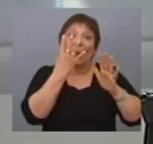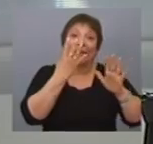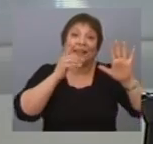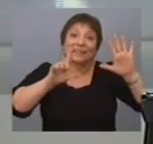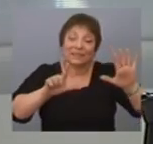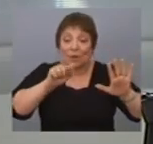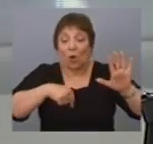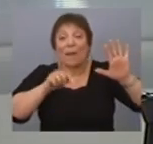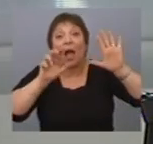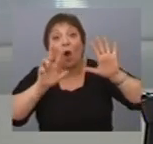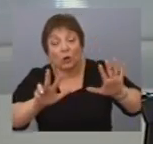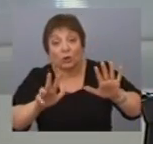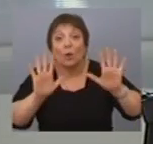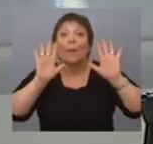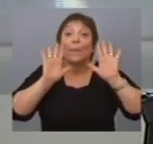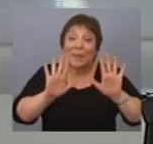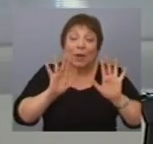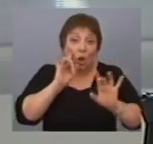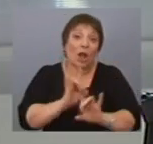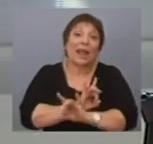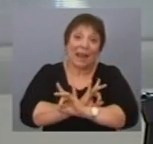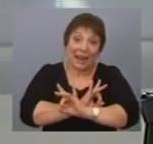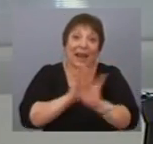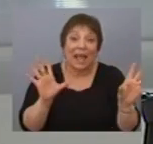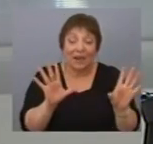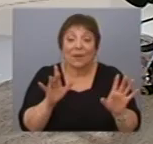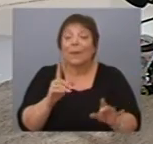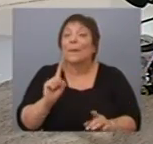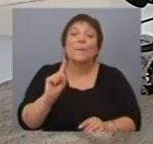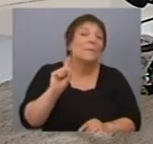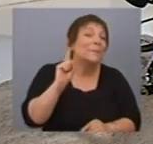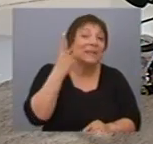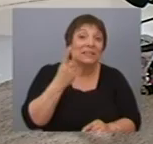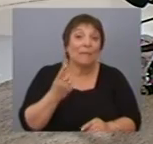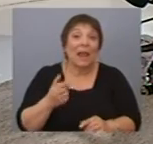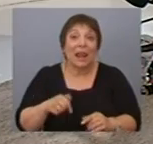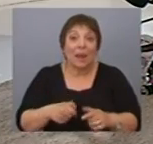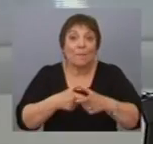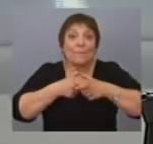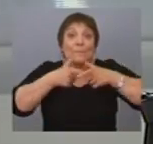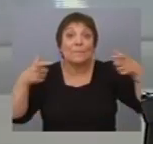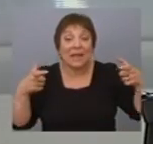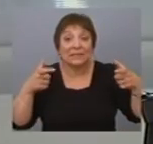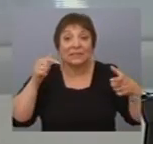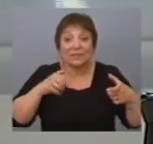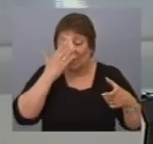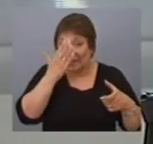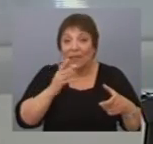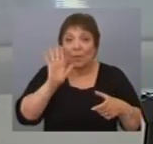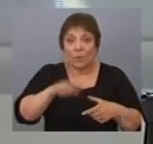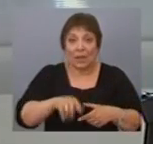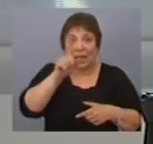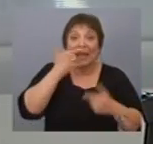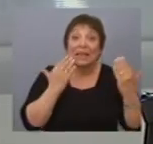,8%. Pero evidentemente el principal crecimiento del Frente Amplio es el interior